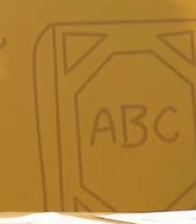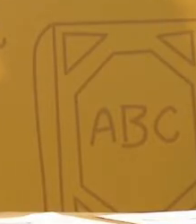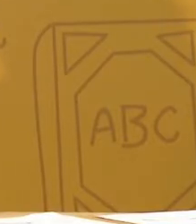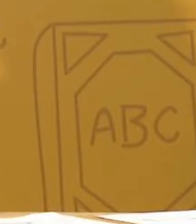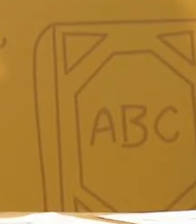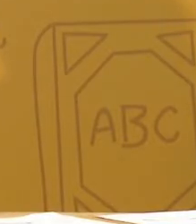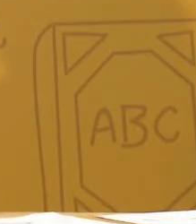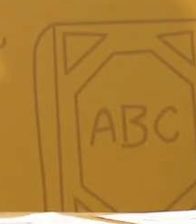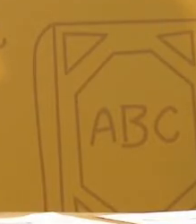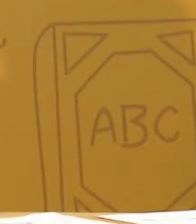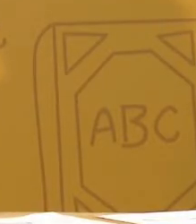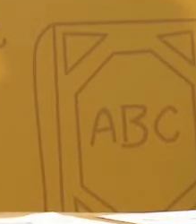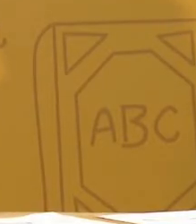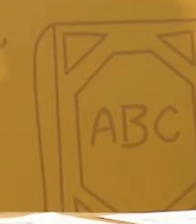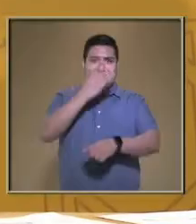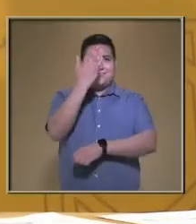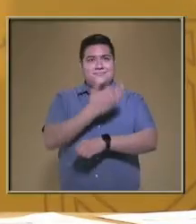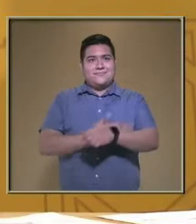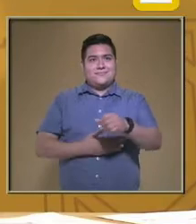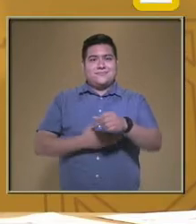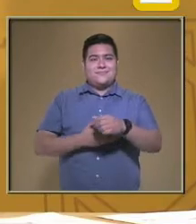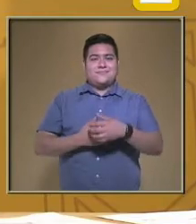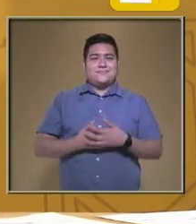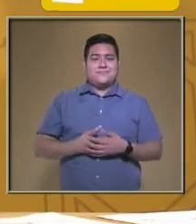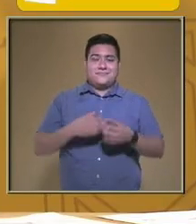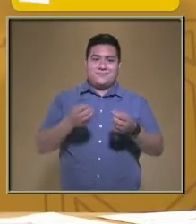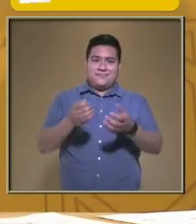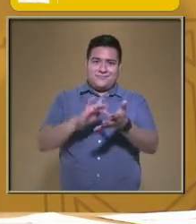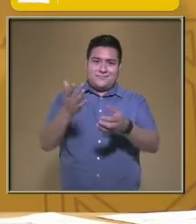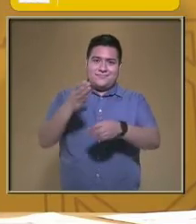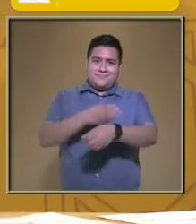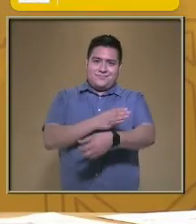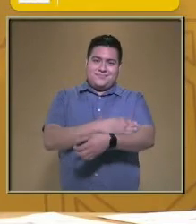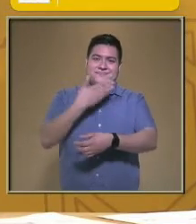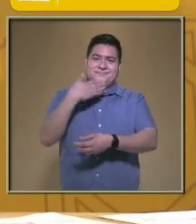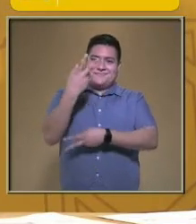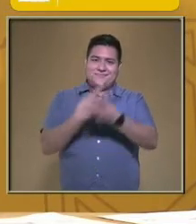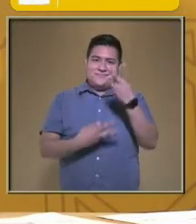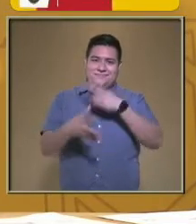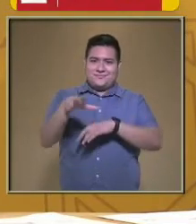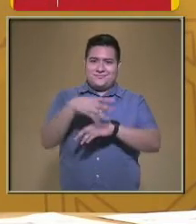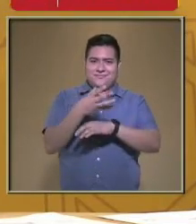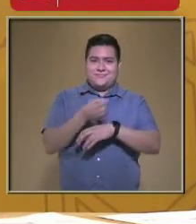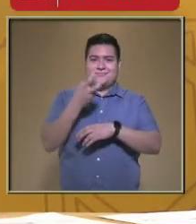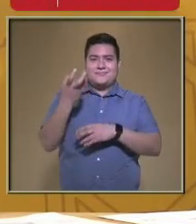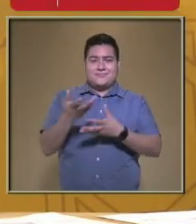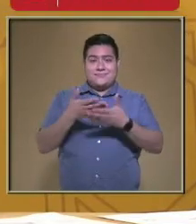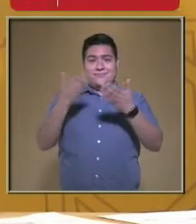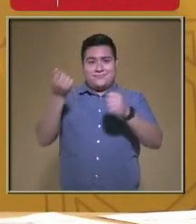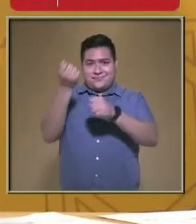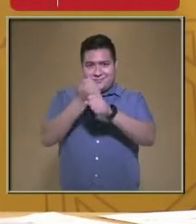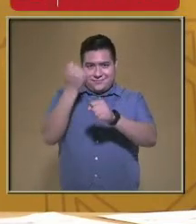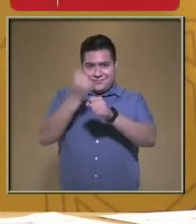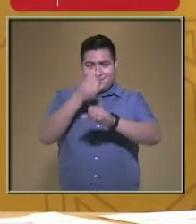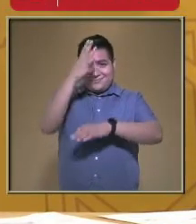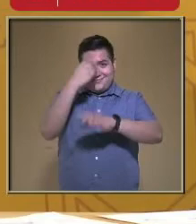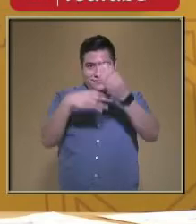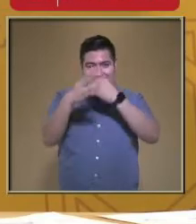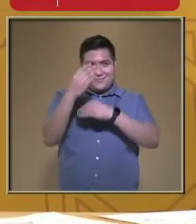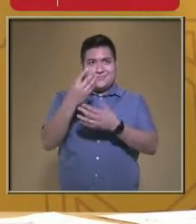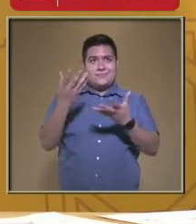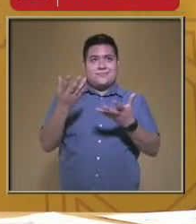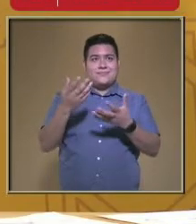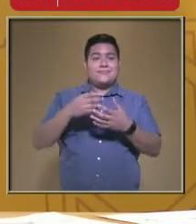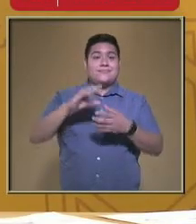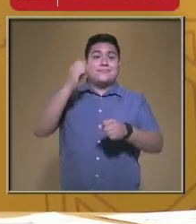Gracias, buenas tardes Gracias por acompañarnos Bienvenidos nuevamente A estos segmentos de reforzamiento De aprendizajes de